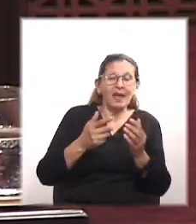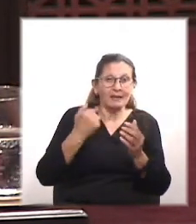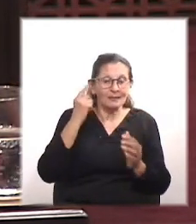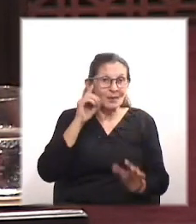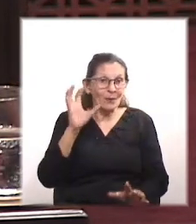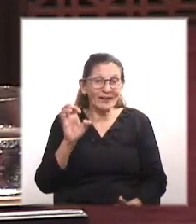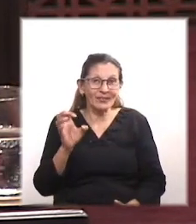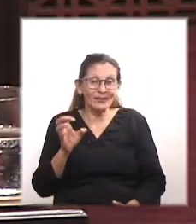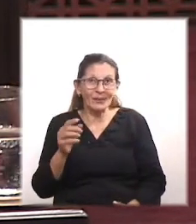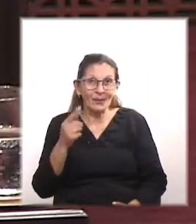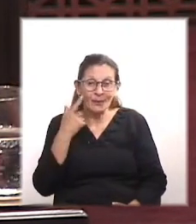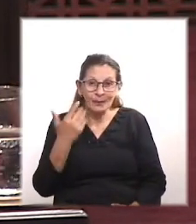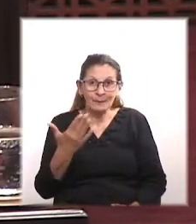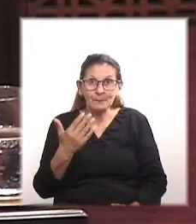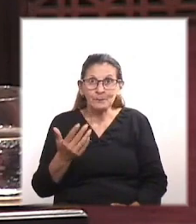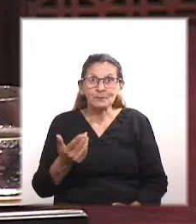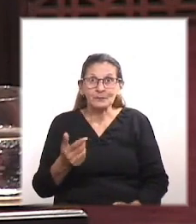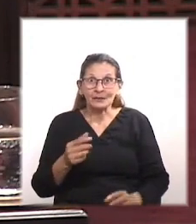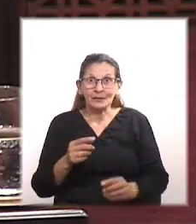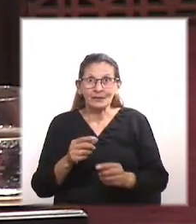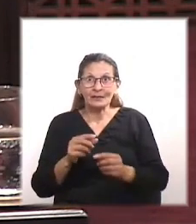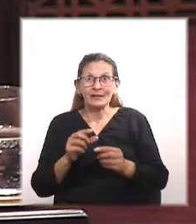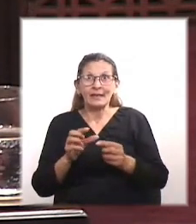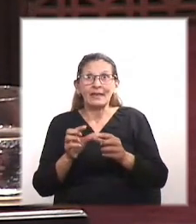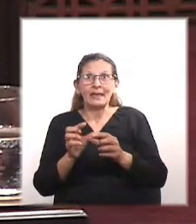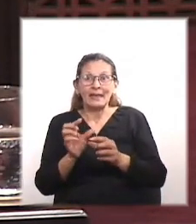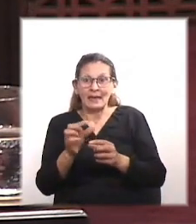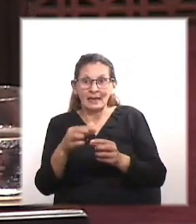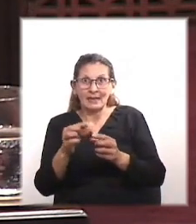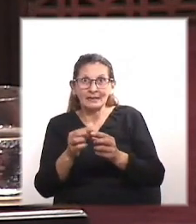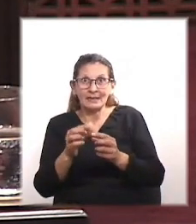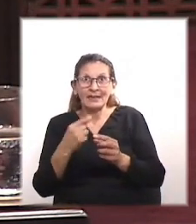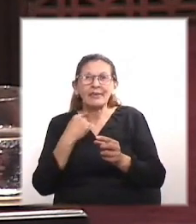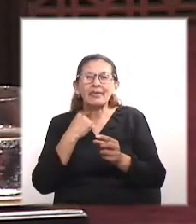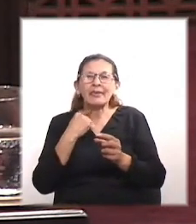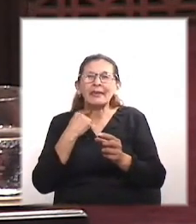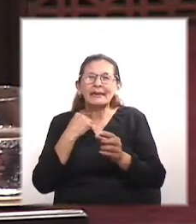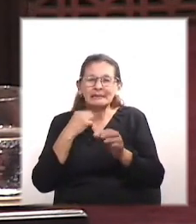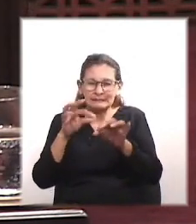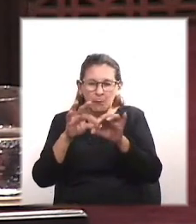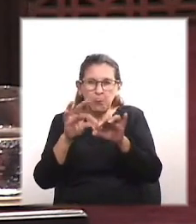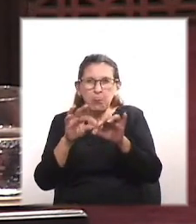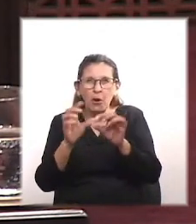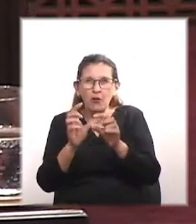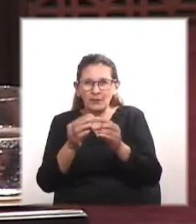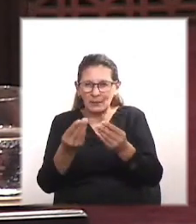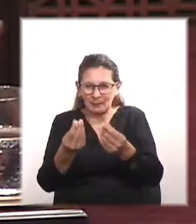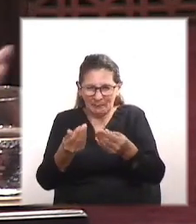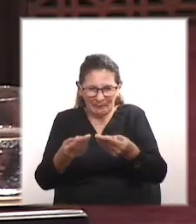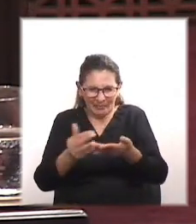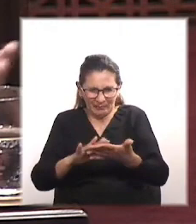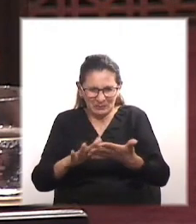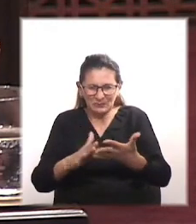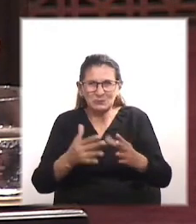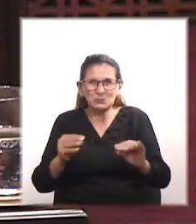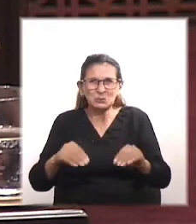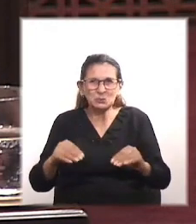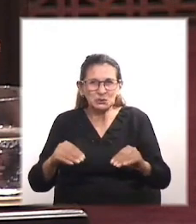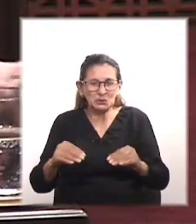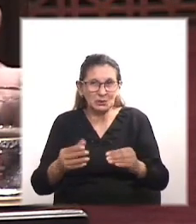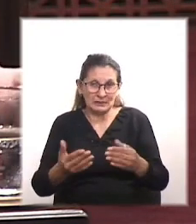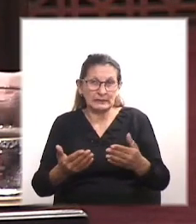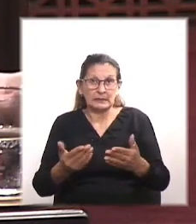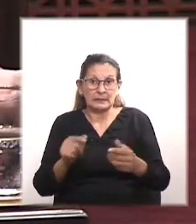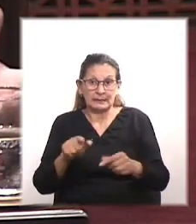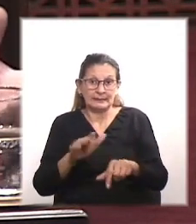Porque lo que llegamos a tirar esos cartoncitos medios grises llenos de pólvora, que nos quedaban los dedos llenos de pólvora, en su momento